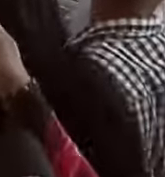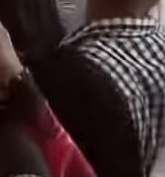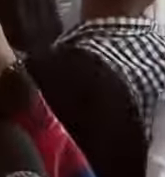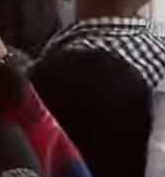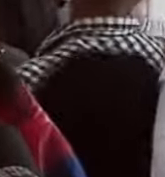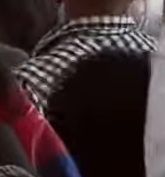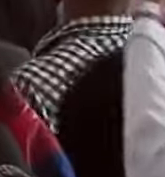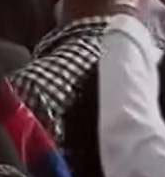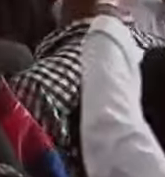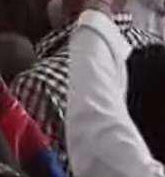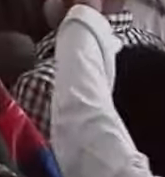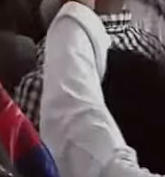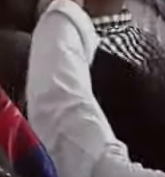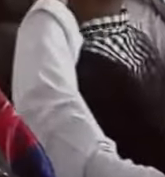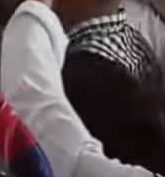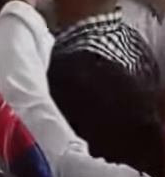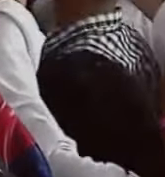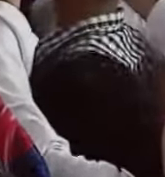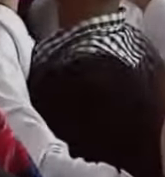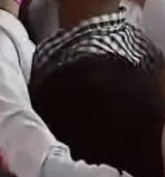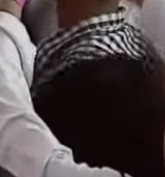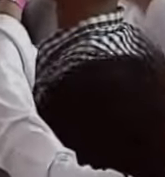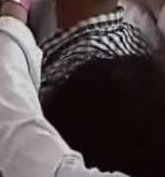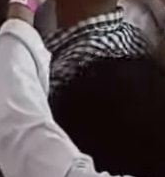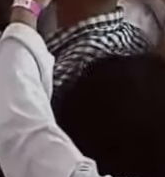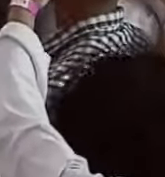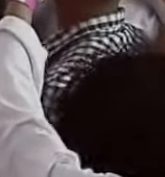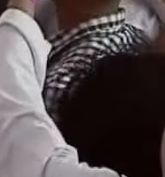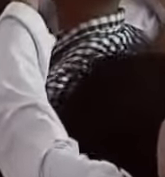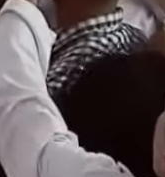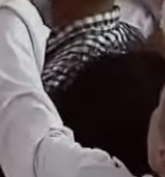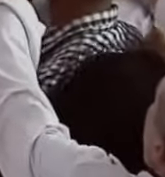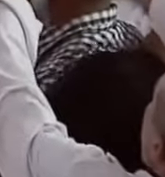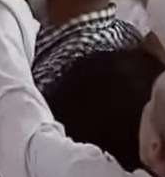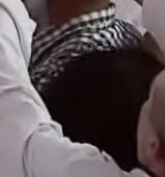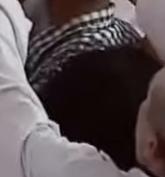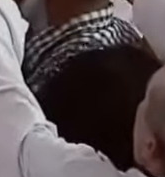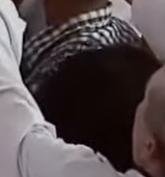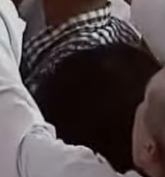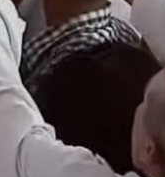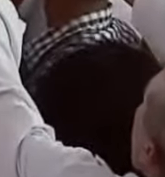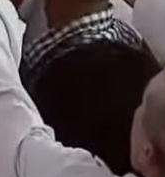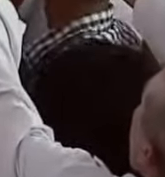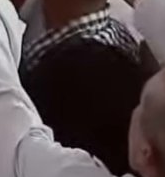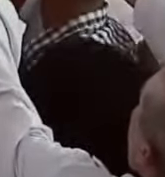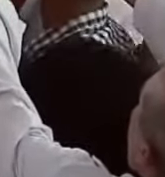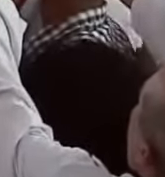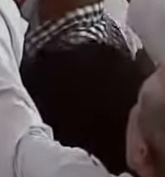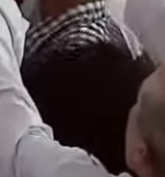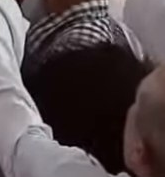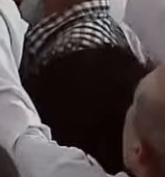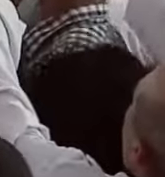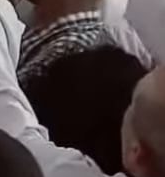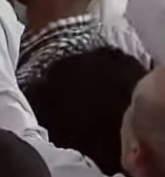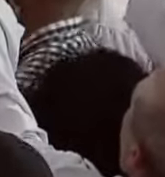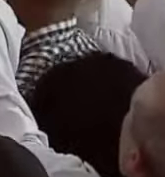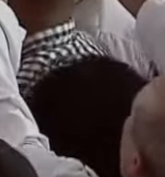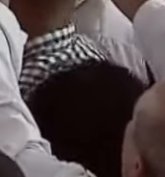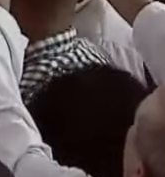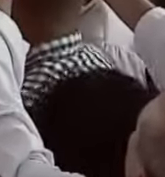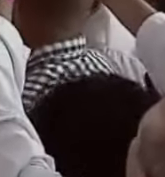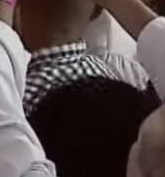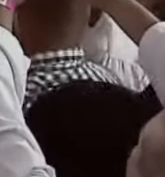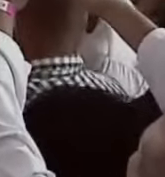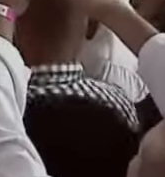rehabilitación integral de paredes y techos internos pintura interna y externa iluminación dotación de mobiliario médico